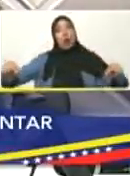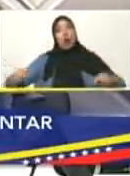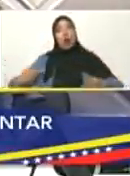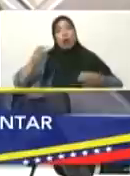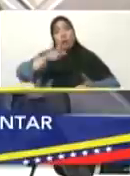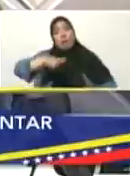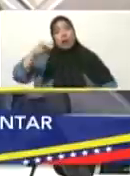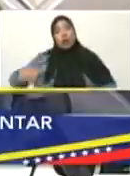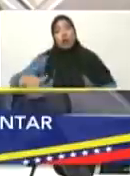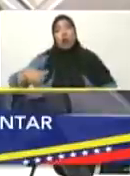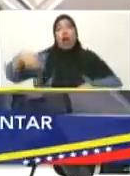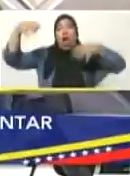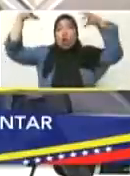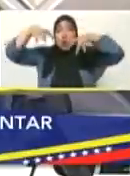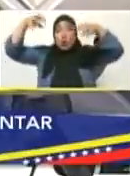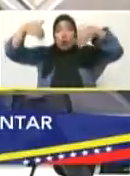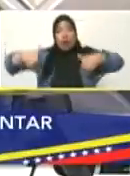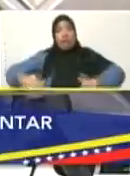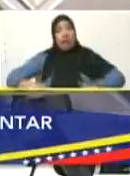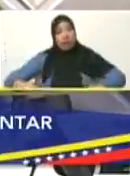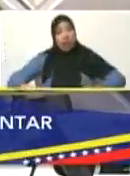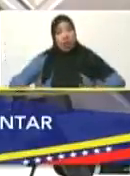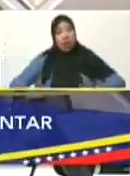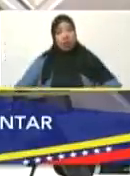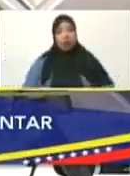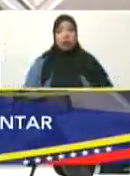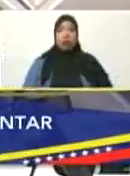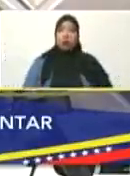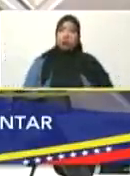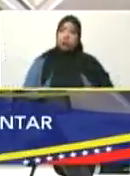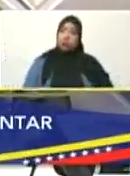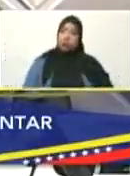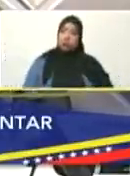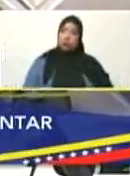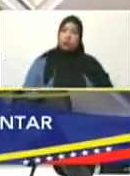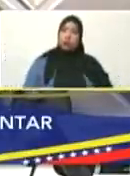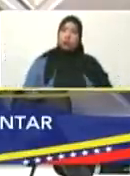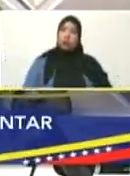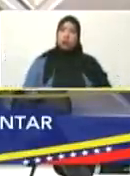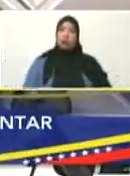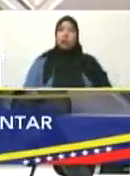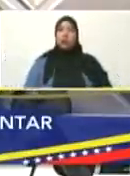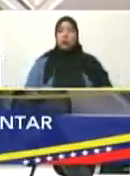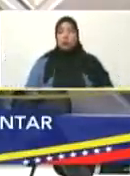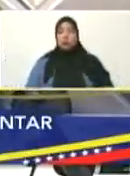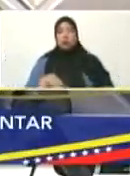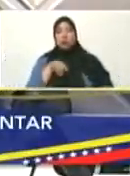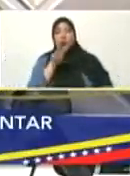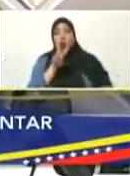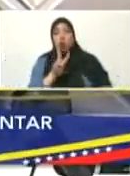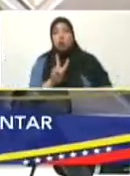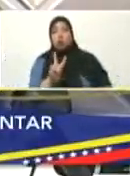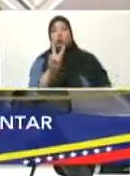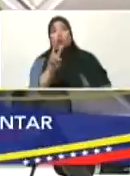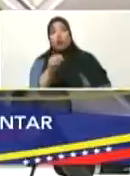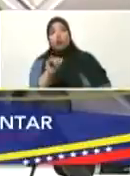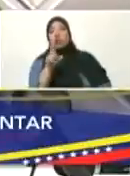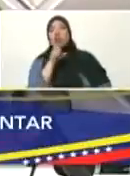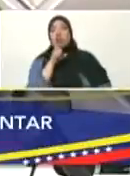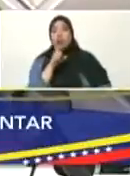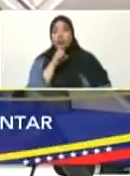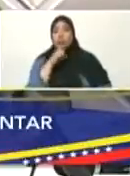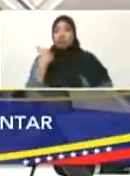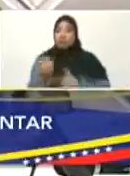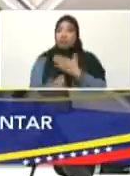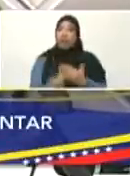ciclón, bueno, y con el poder monstruoso que han tomado los huracanes en la temporada de huracanes. Y que